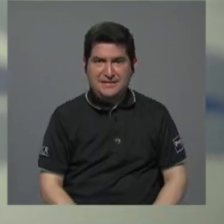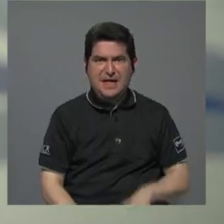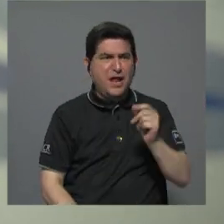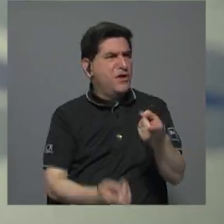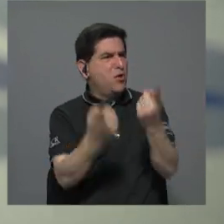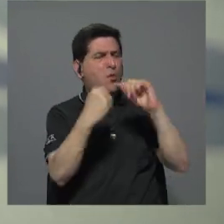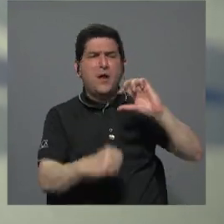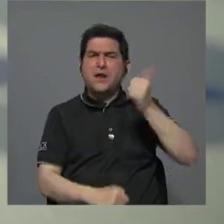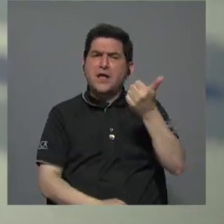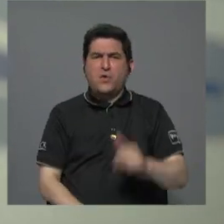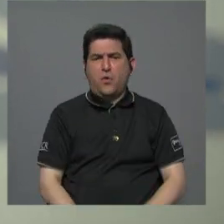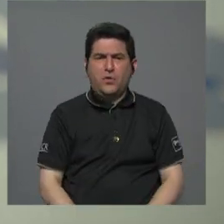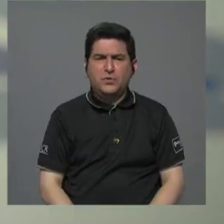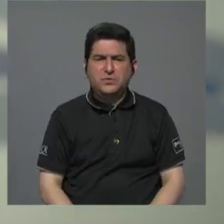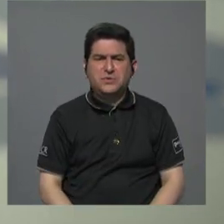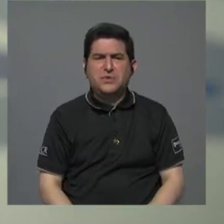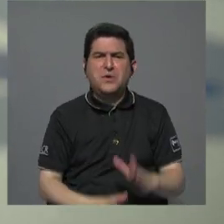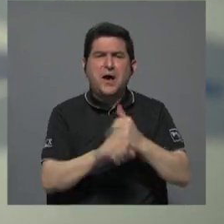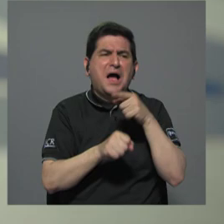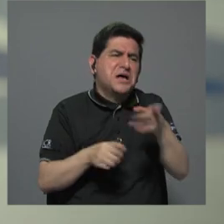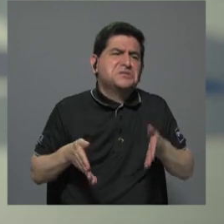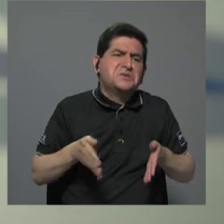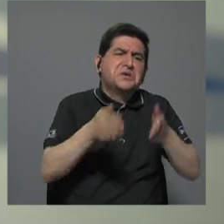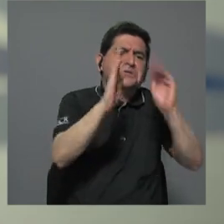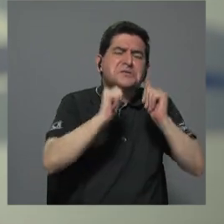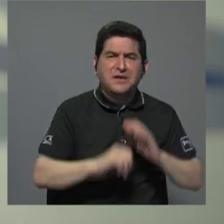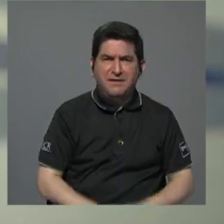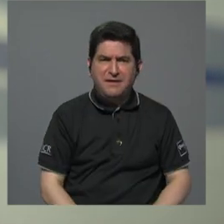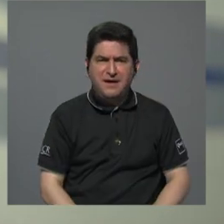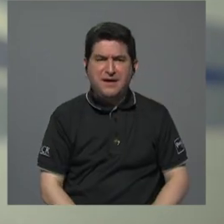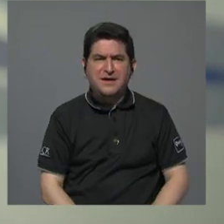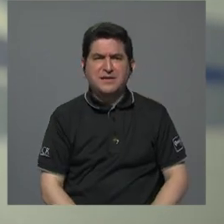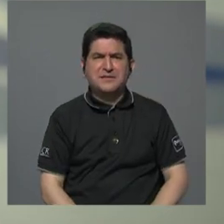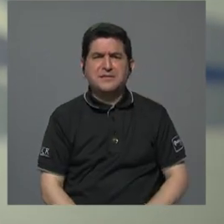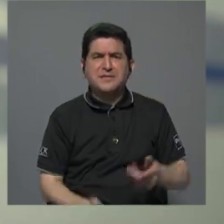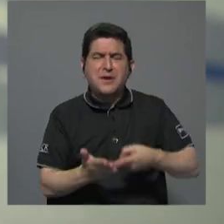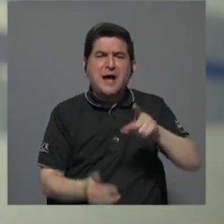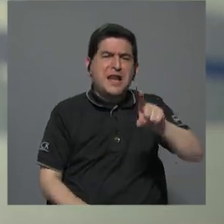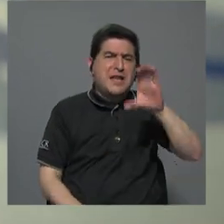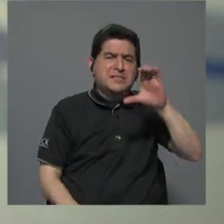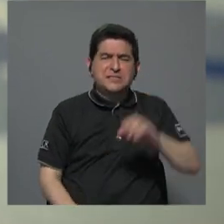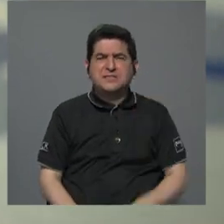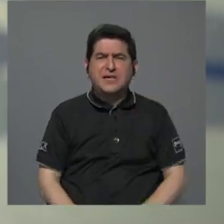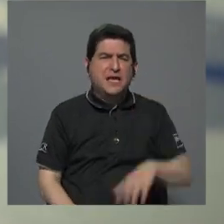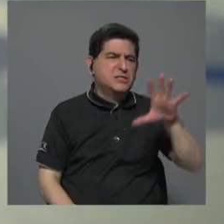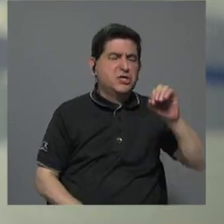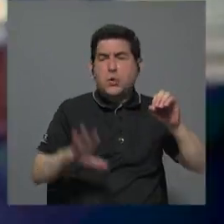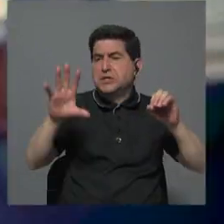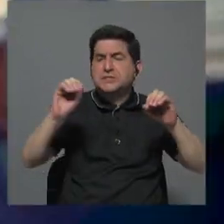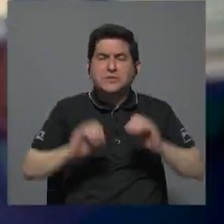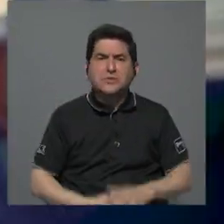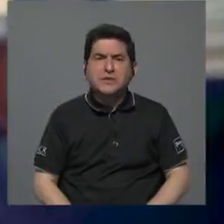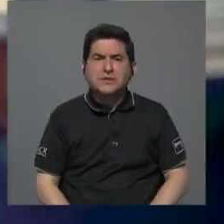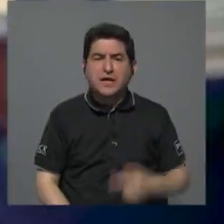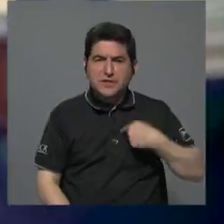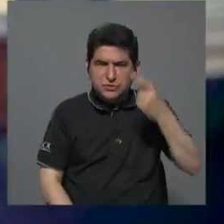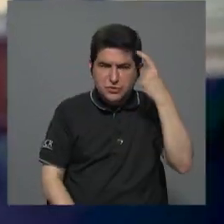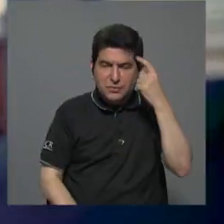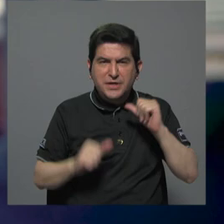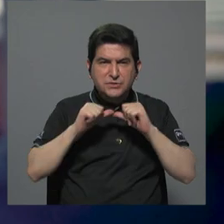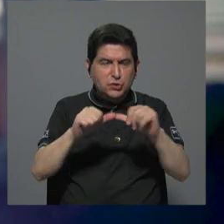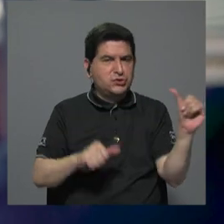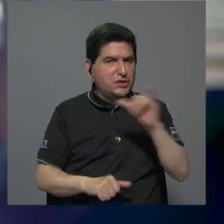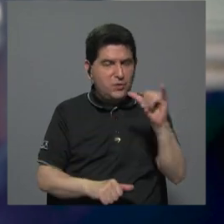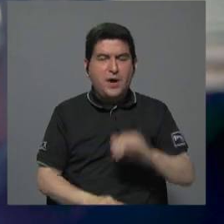que venga otro, mira, ¿qué vamos a hacer esta carretera? Vale 100 pesos, 50 y 50. Pienso que debería seguir